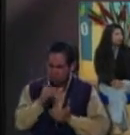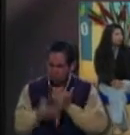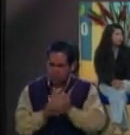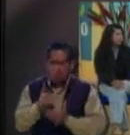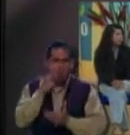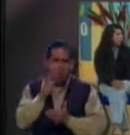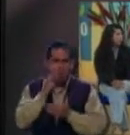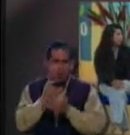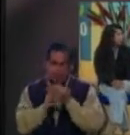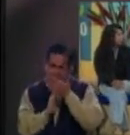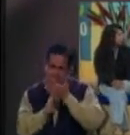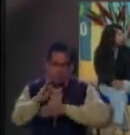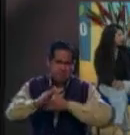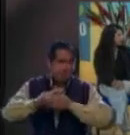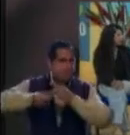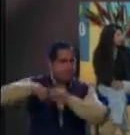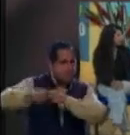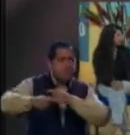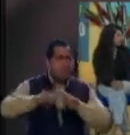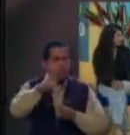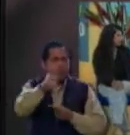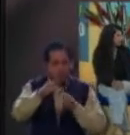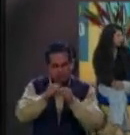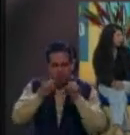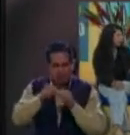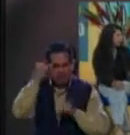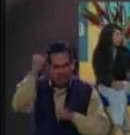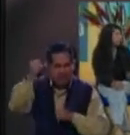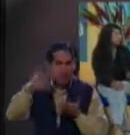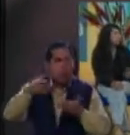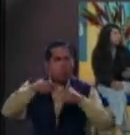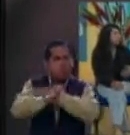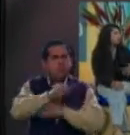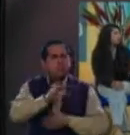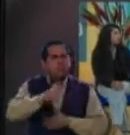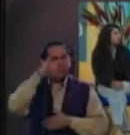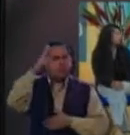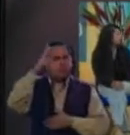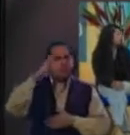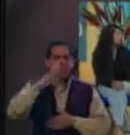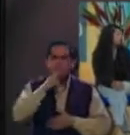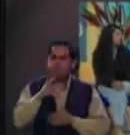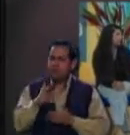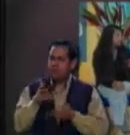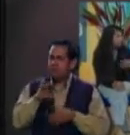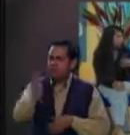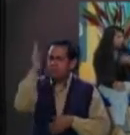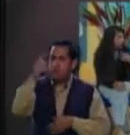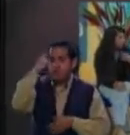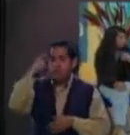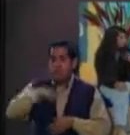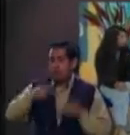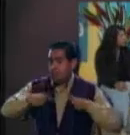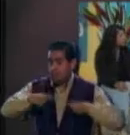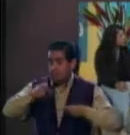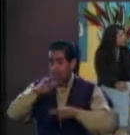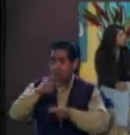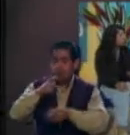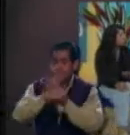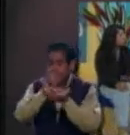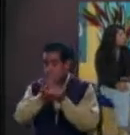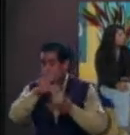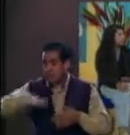o si nosotros hemos brincado esa etapa social que nos ha impedido, yo creo que estamos del otro lado y que yo creo que para los demás